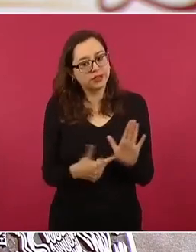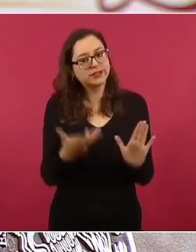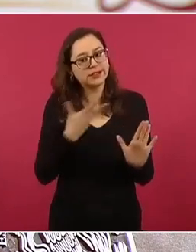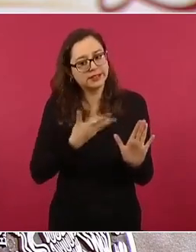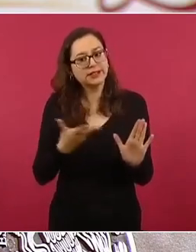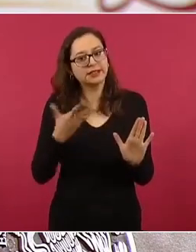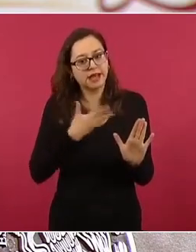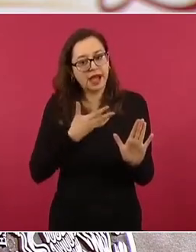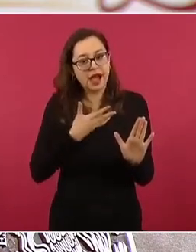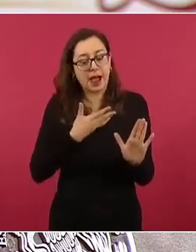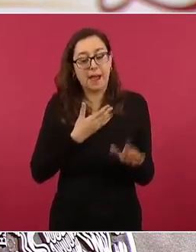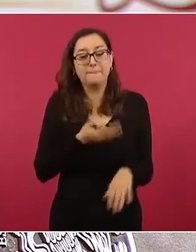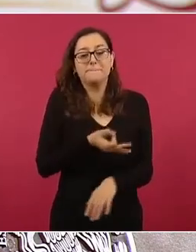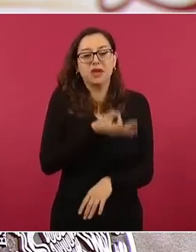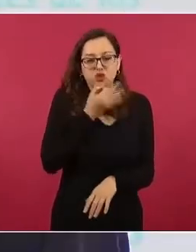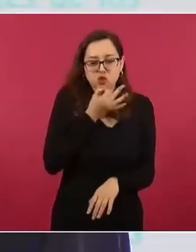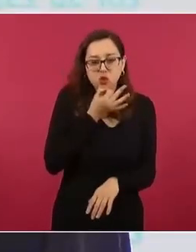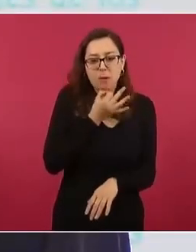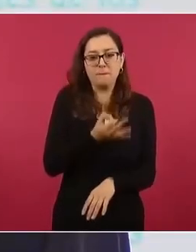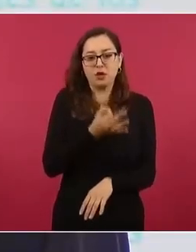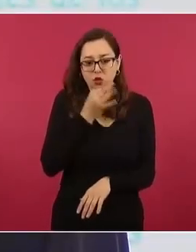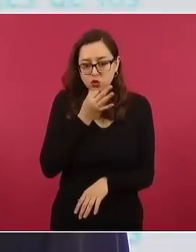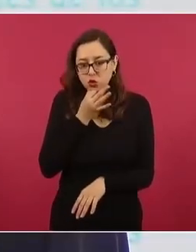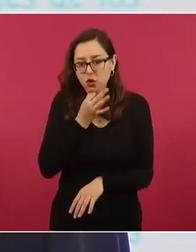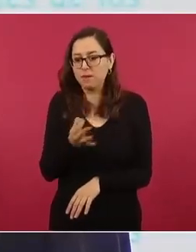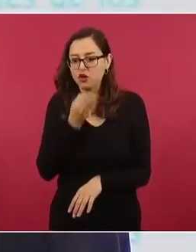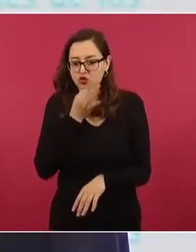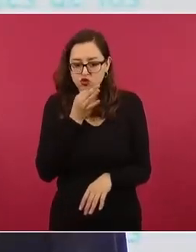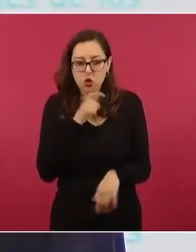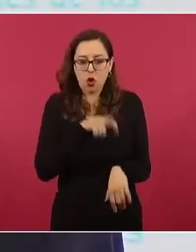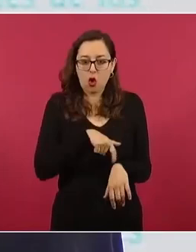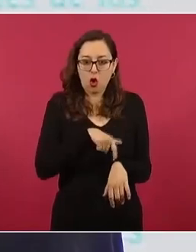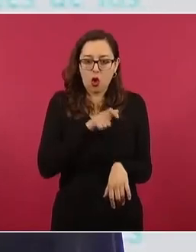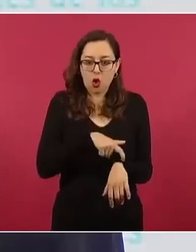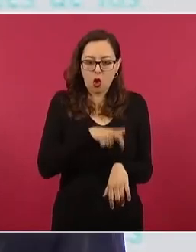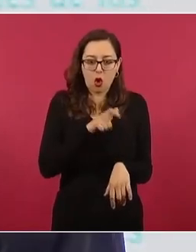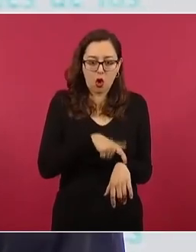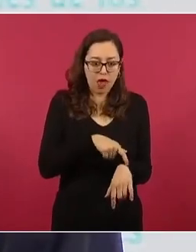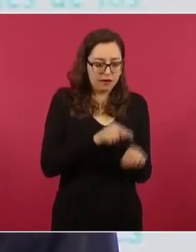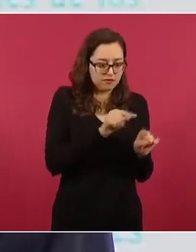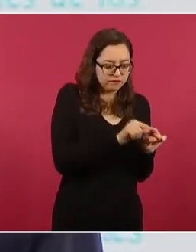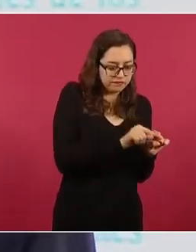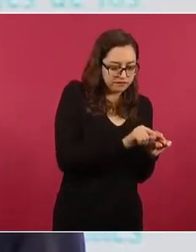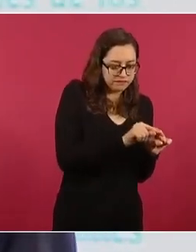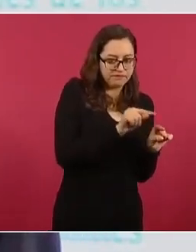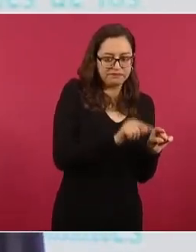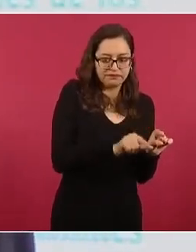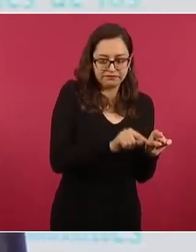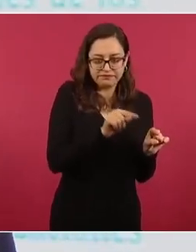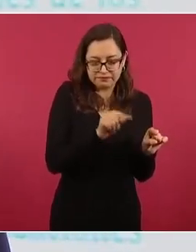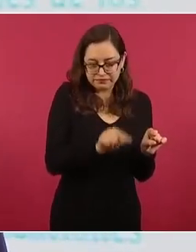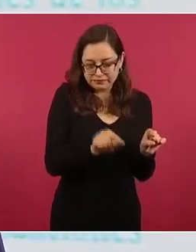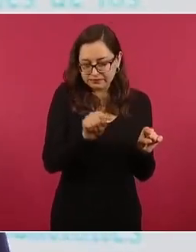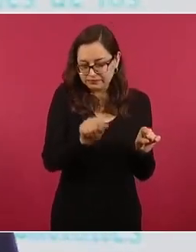minuto a minuto se ha llevado la reconstrucción desde la salida hasta la desaparición.